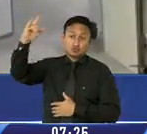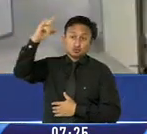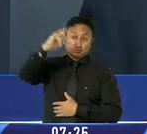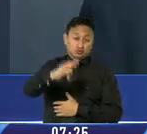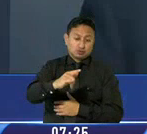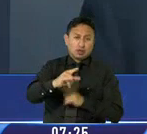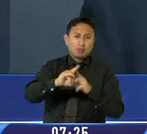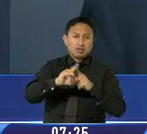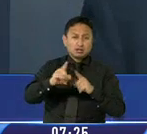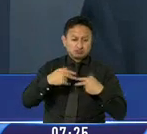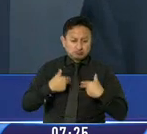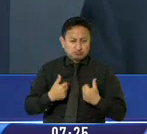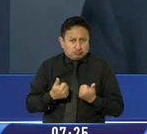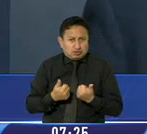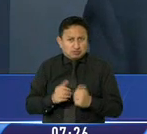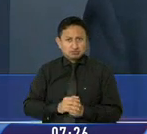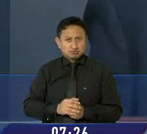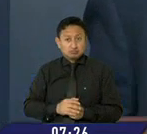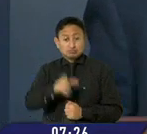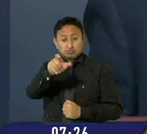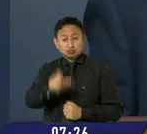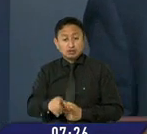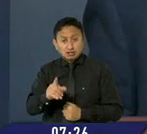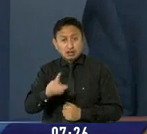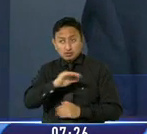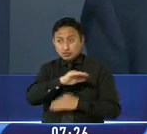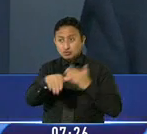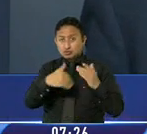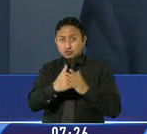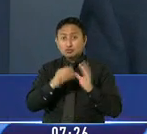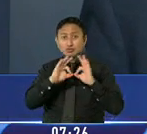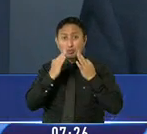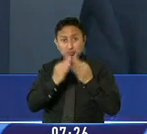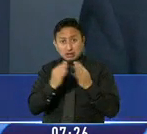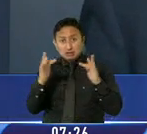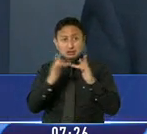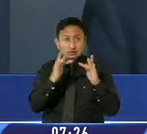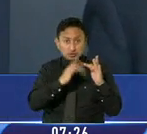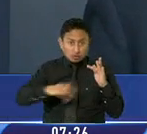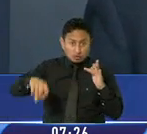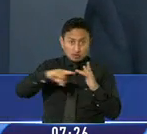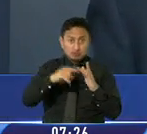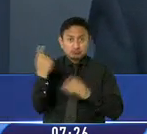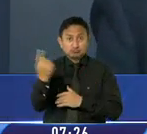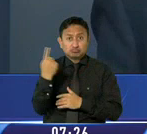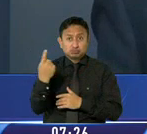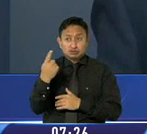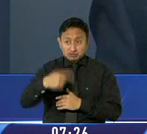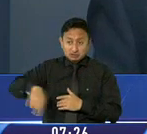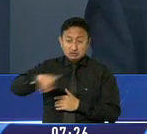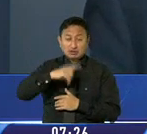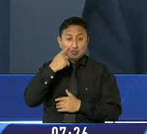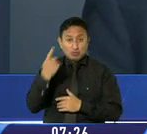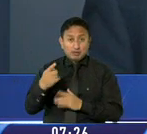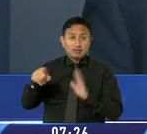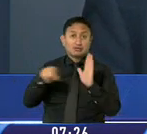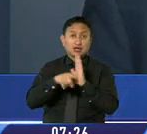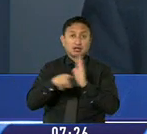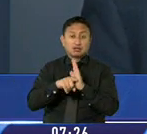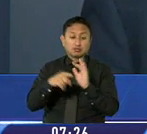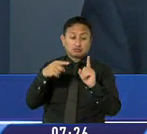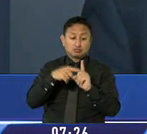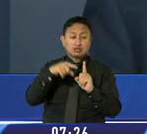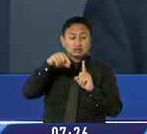es estable. El individuo está en cuarentena y todos los contactos cercanos han sido contactados y hasta ahora han dado negativo. El individuo estaba completamente